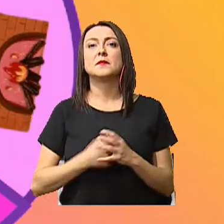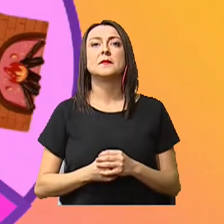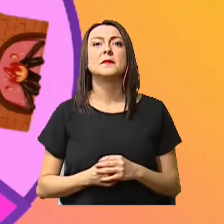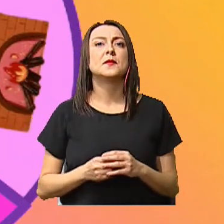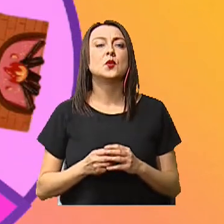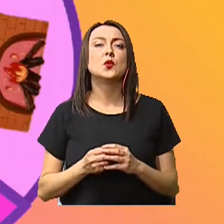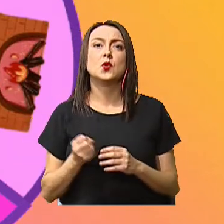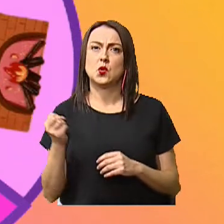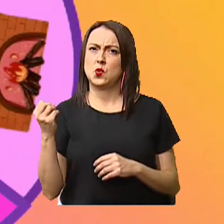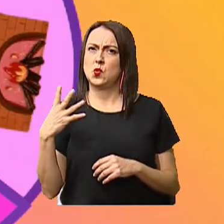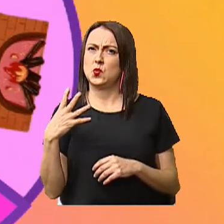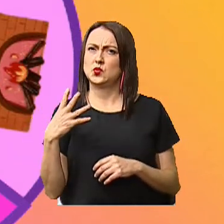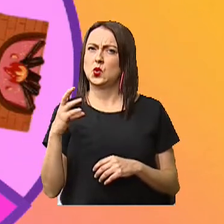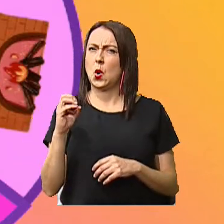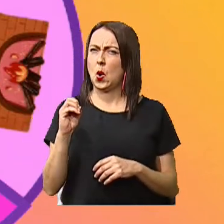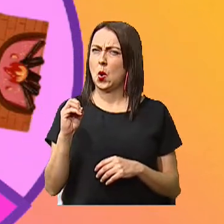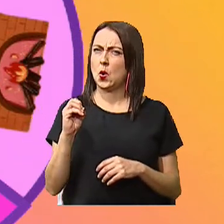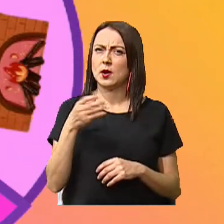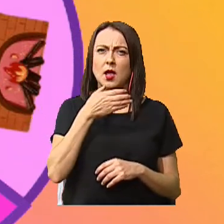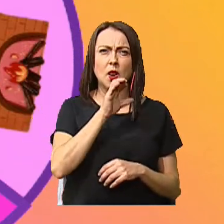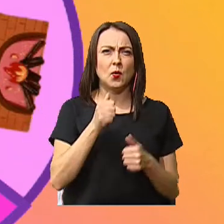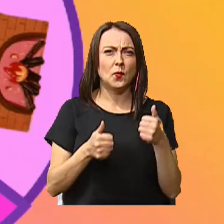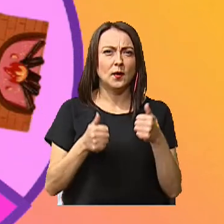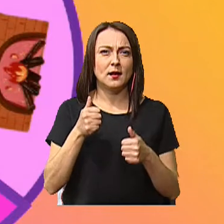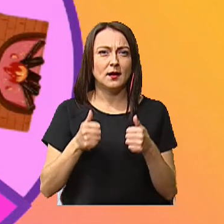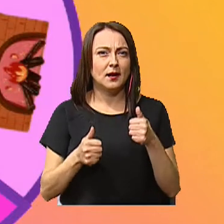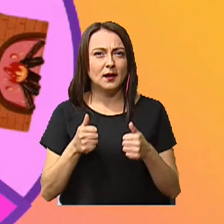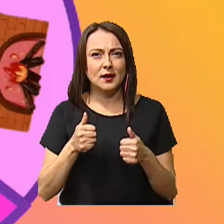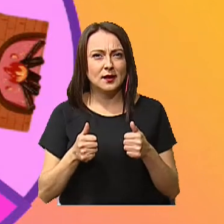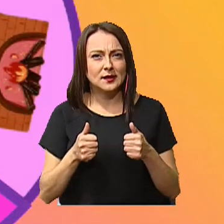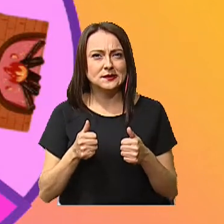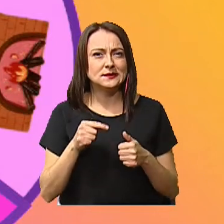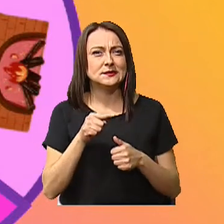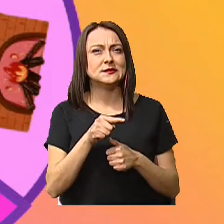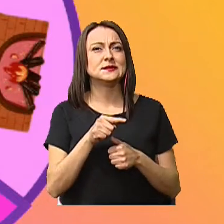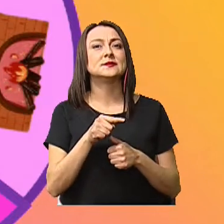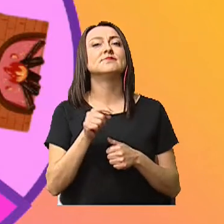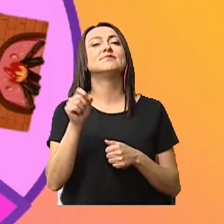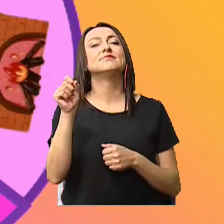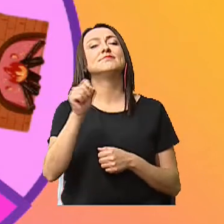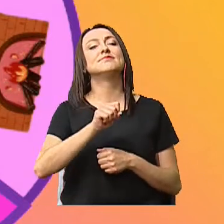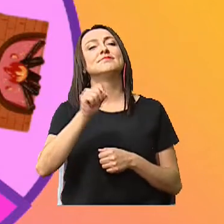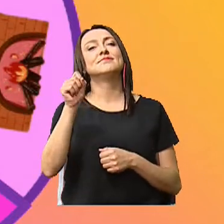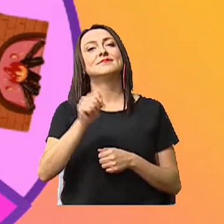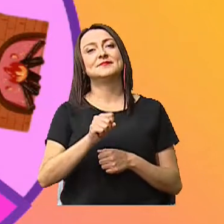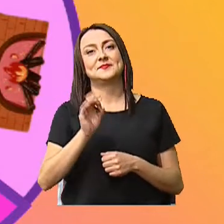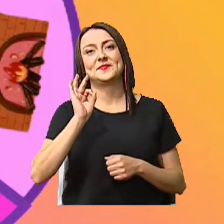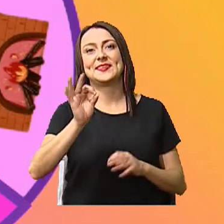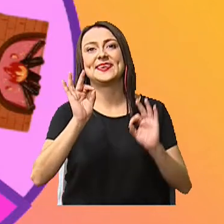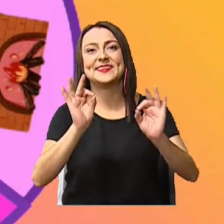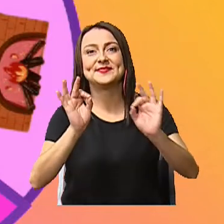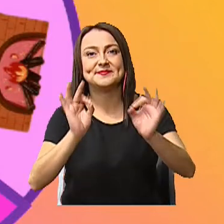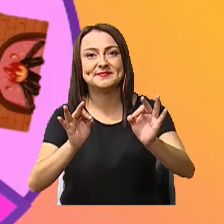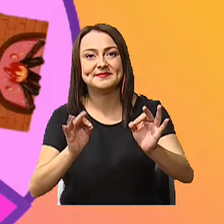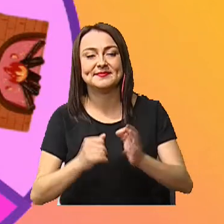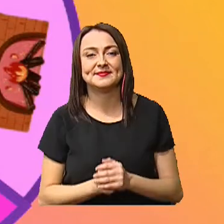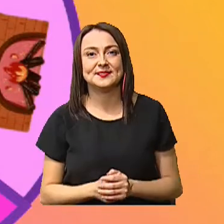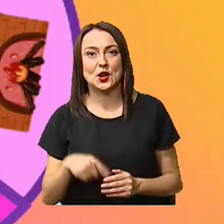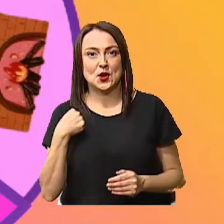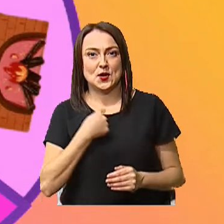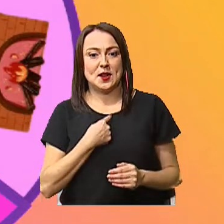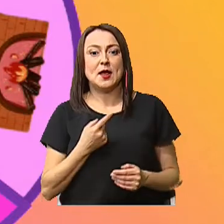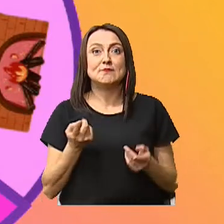luz o nos va a producir calor? Ah, muy bien. Nos